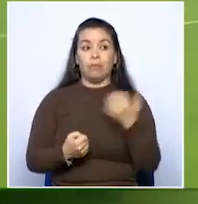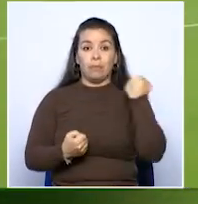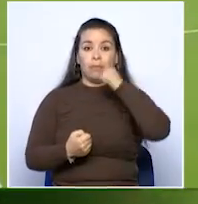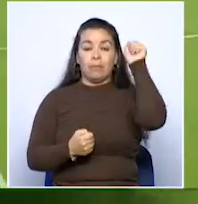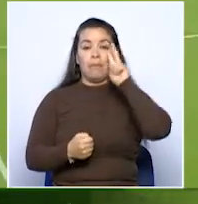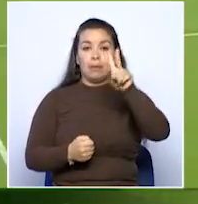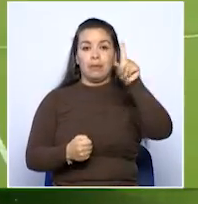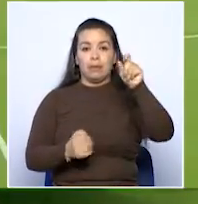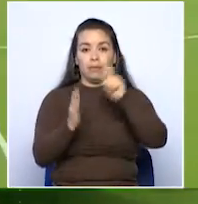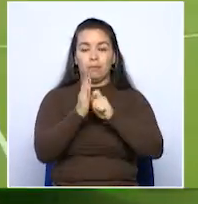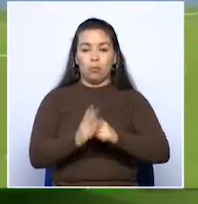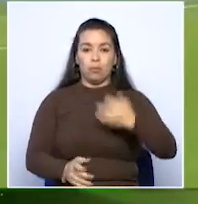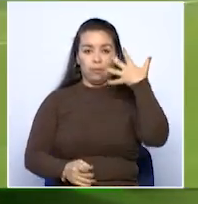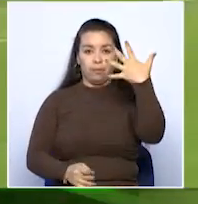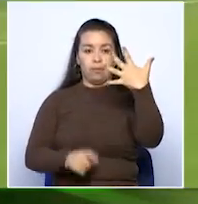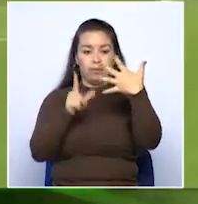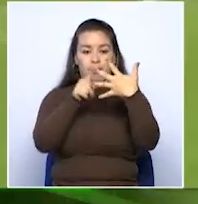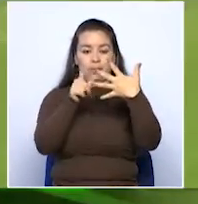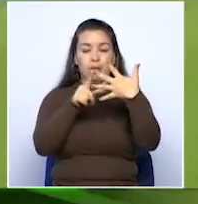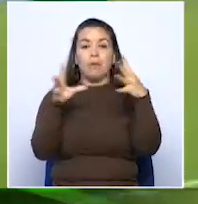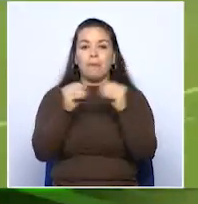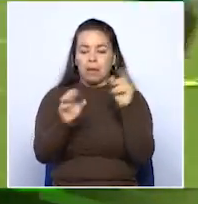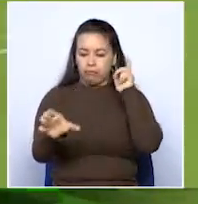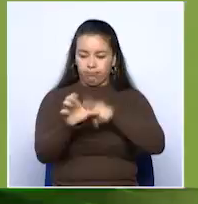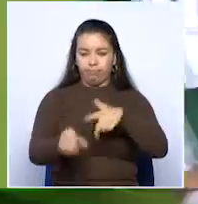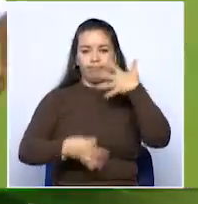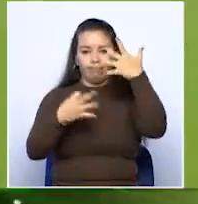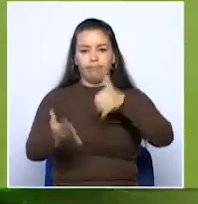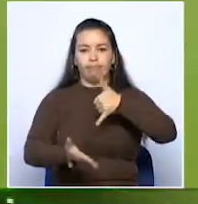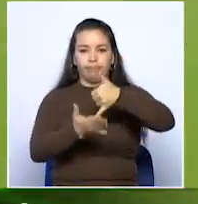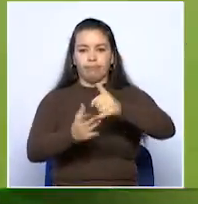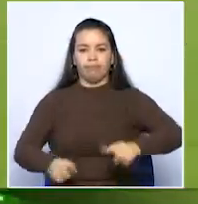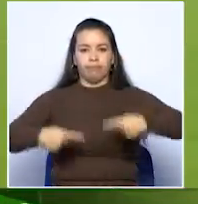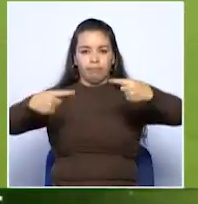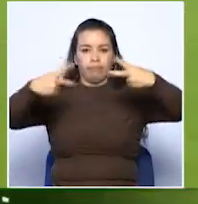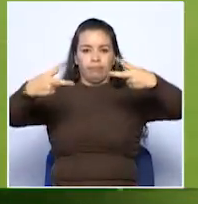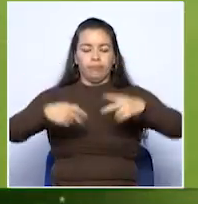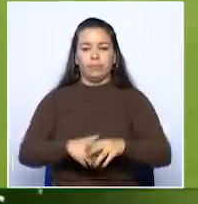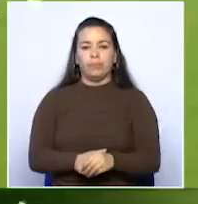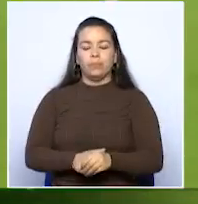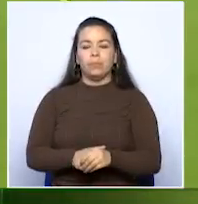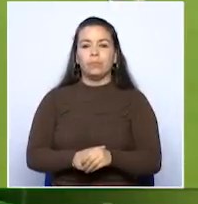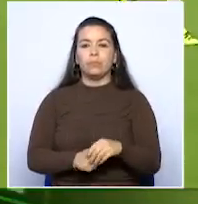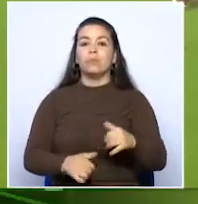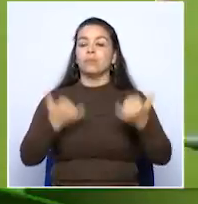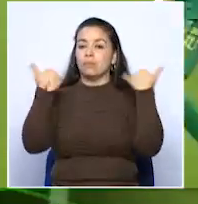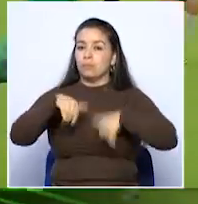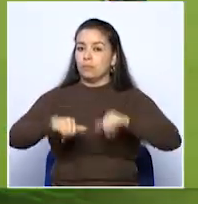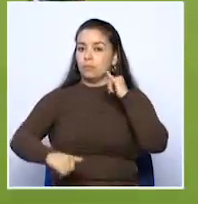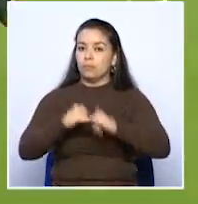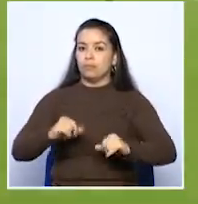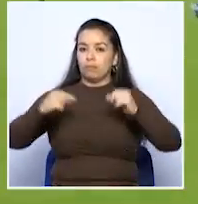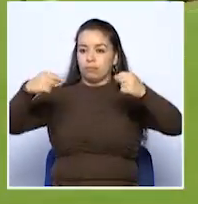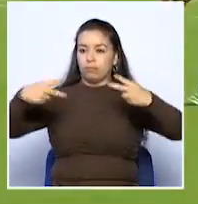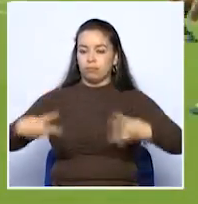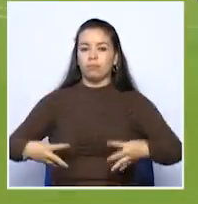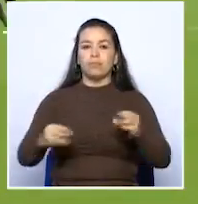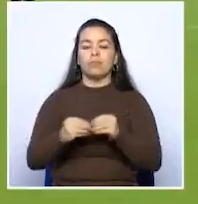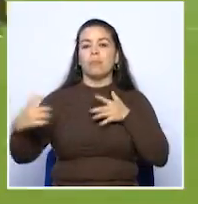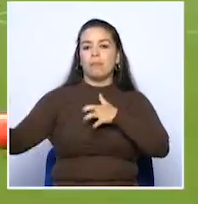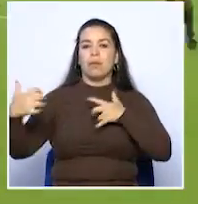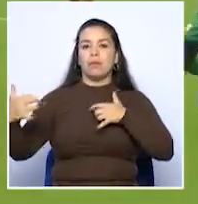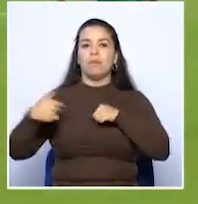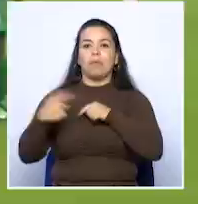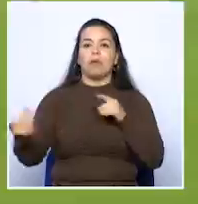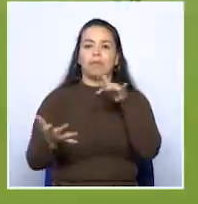puntos, es tercero en la tabla de posiciones y aseguró la clasificación para la ronda semifinal. El juego de cierre de la fase todos contra todos será ante Valledupar en